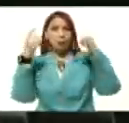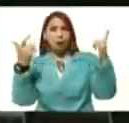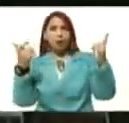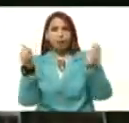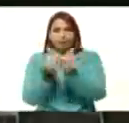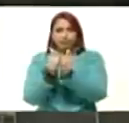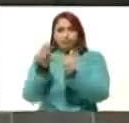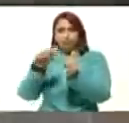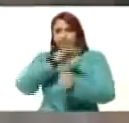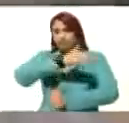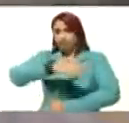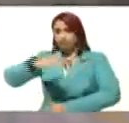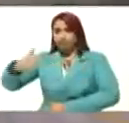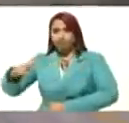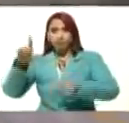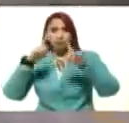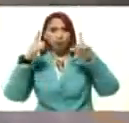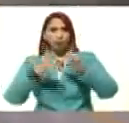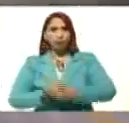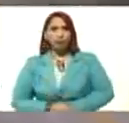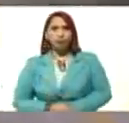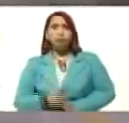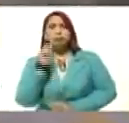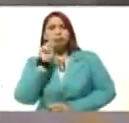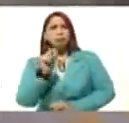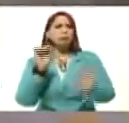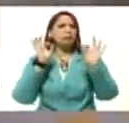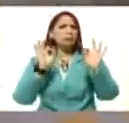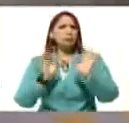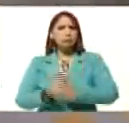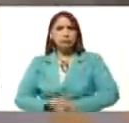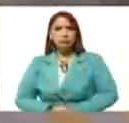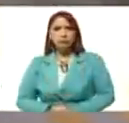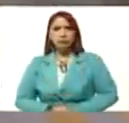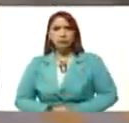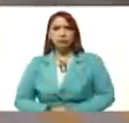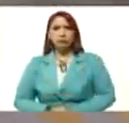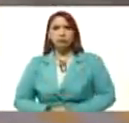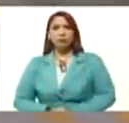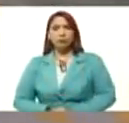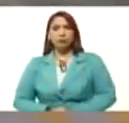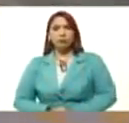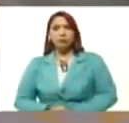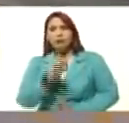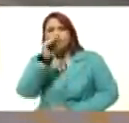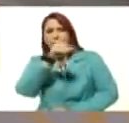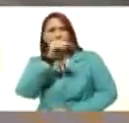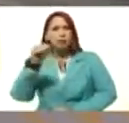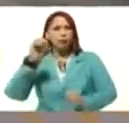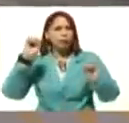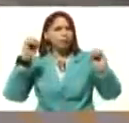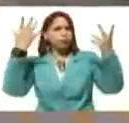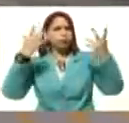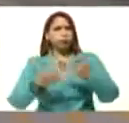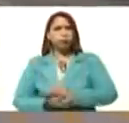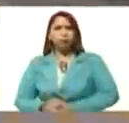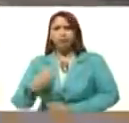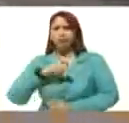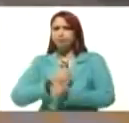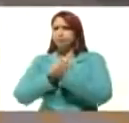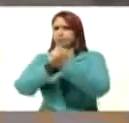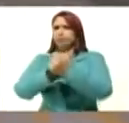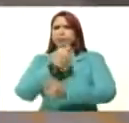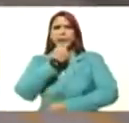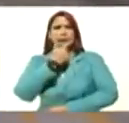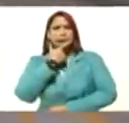De los mares de la Guaira. Es un punto bendito de nuestra amada y